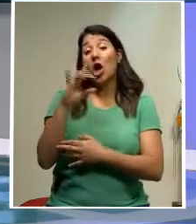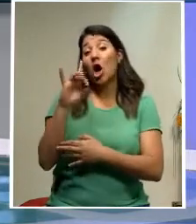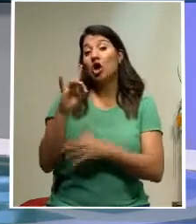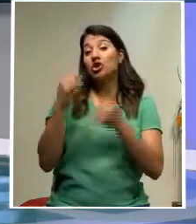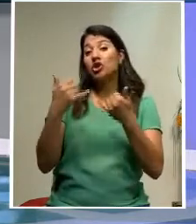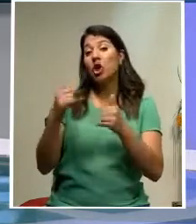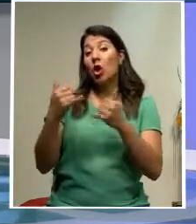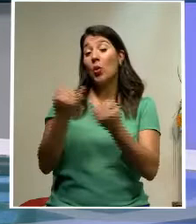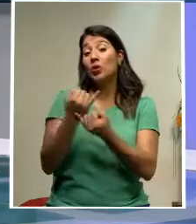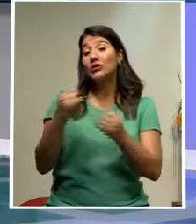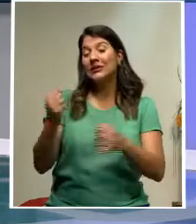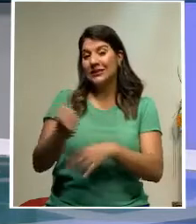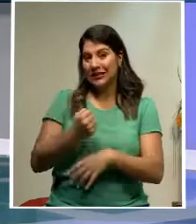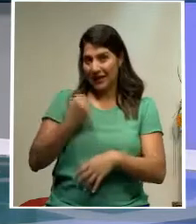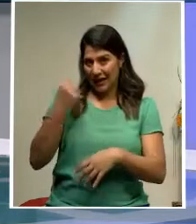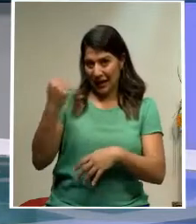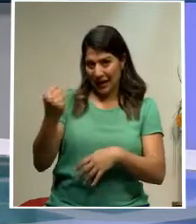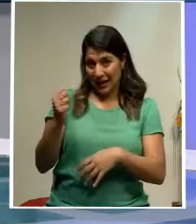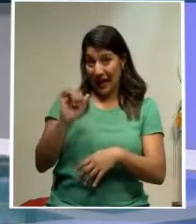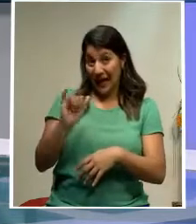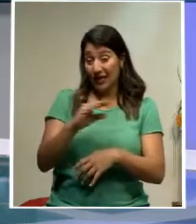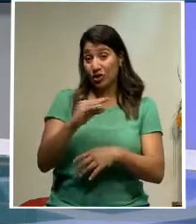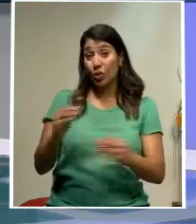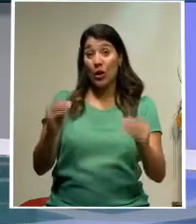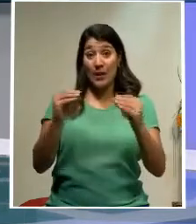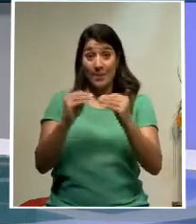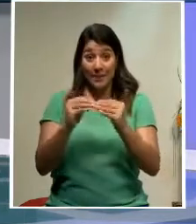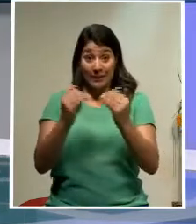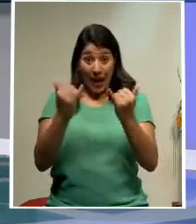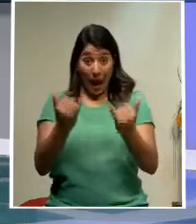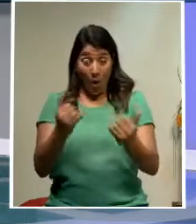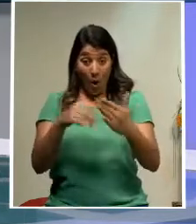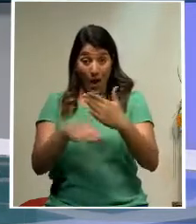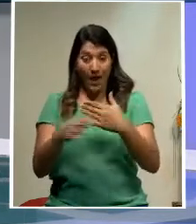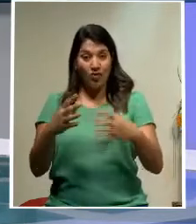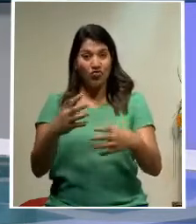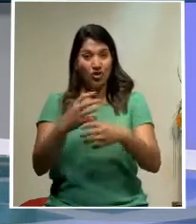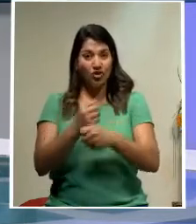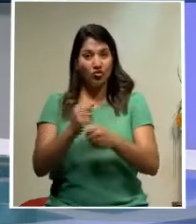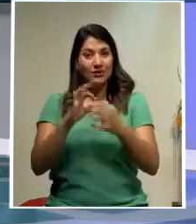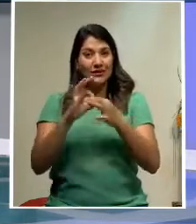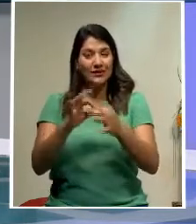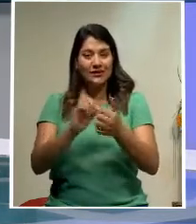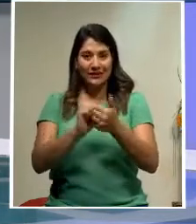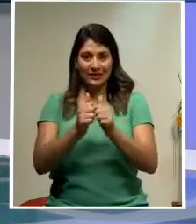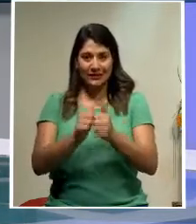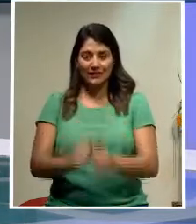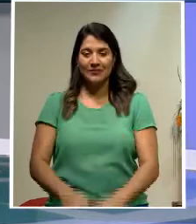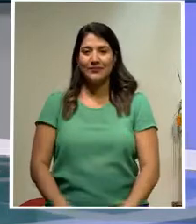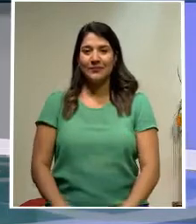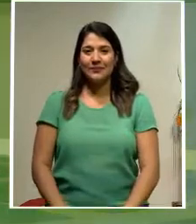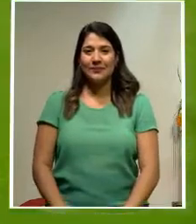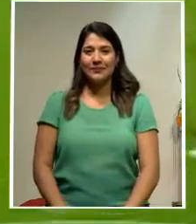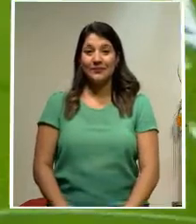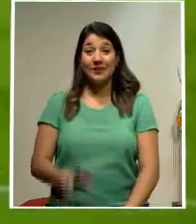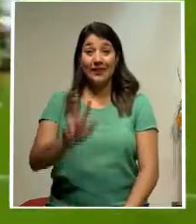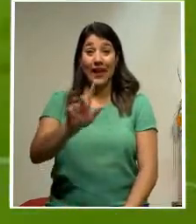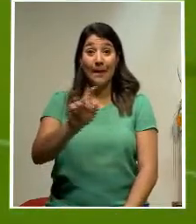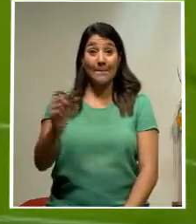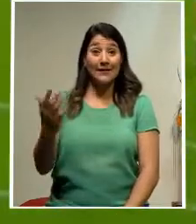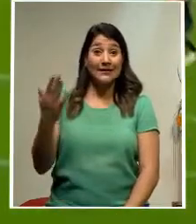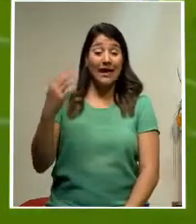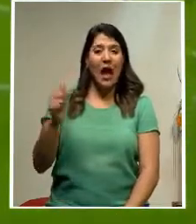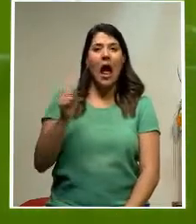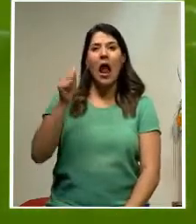sin triunfos. Esto y más en el siguiente resumen deportivo. Hace tres meses la Liga